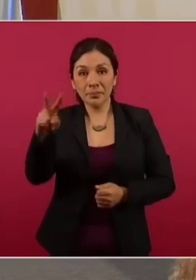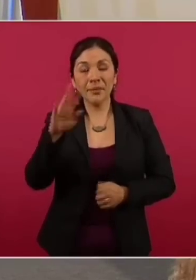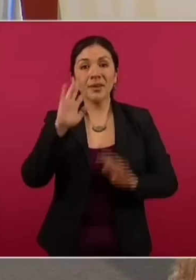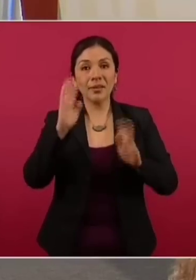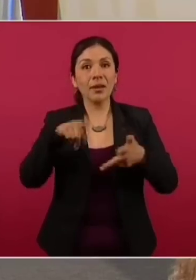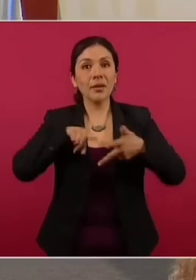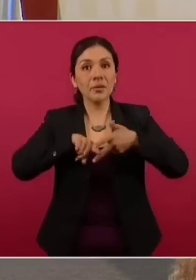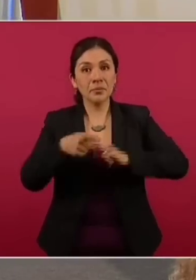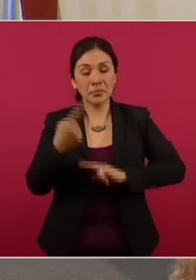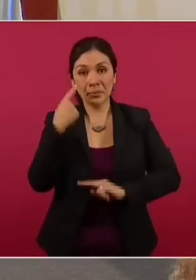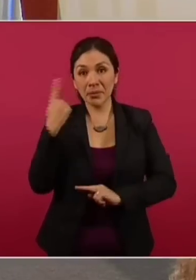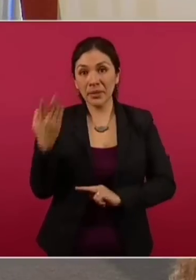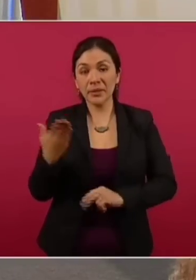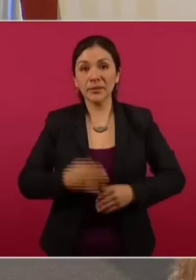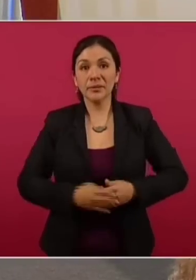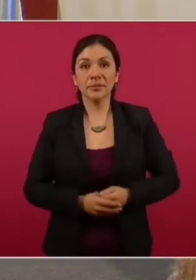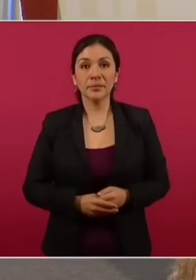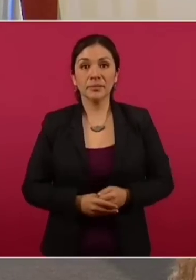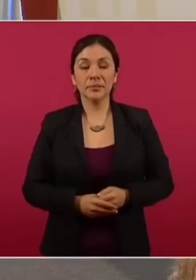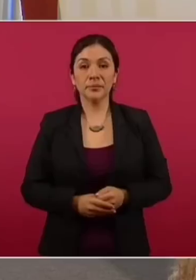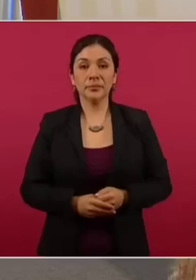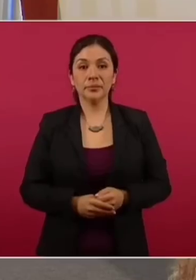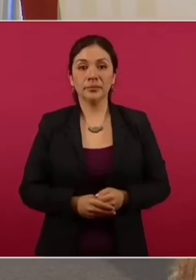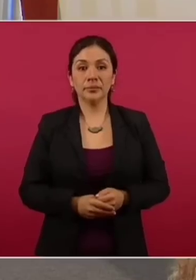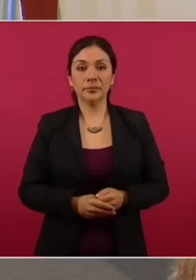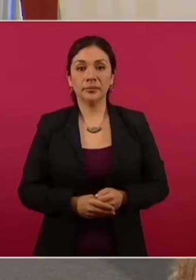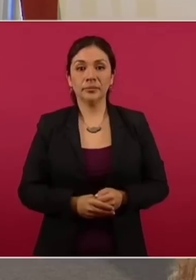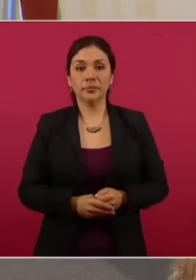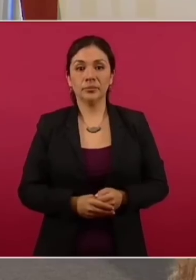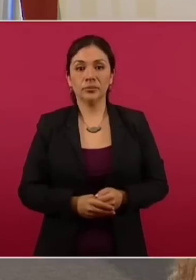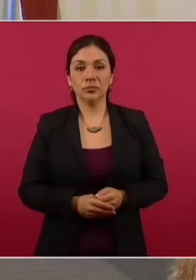sigue,